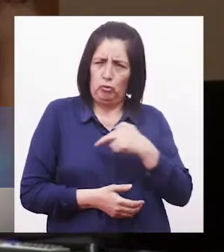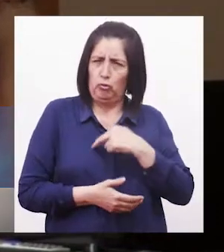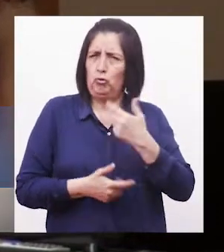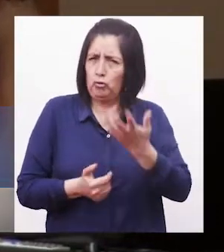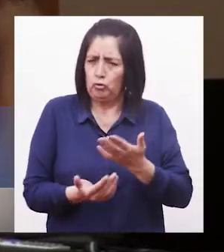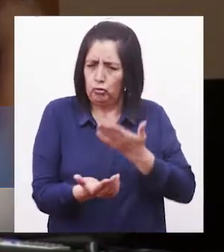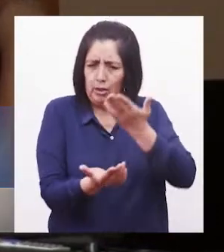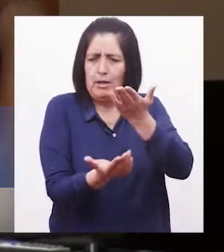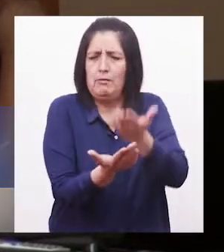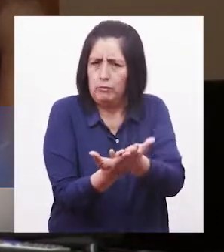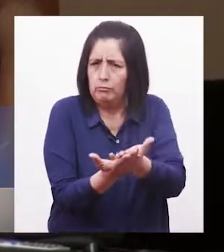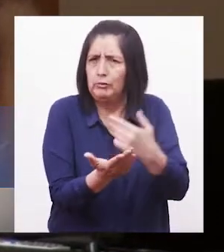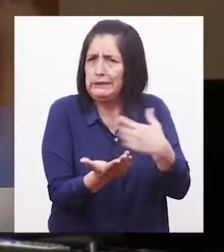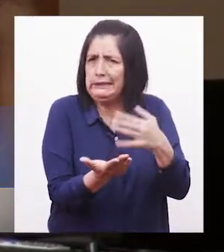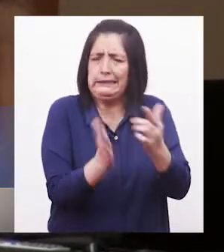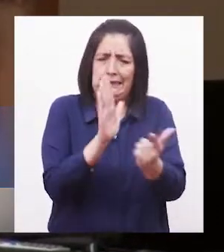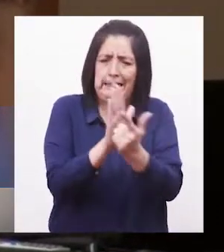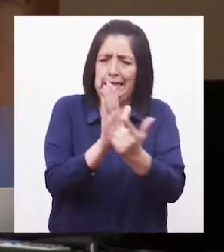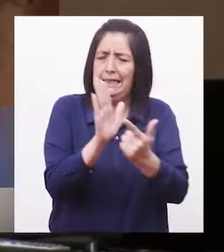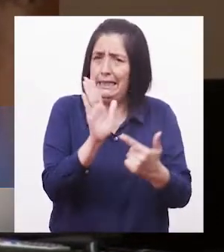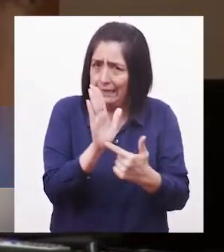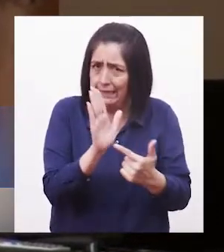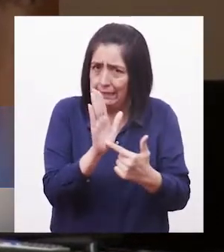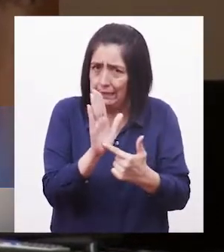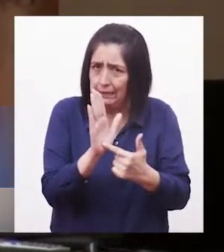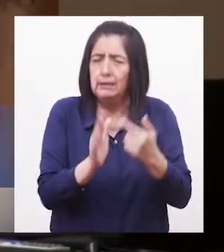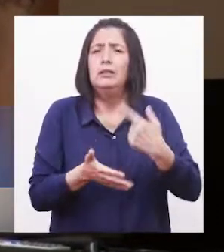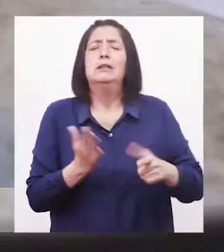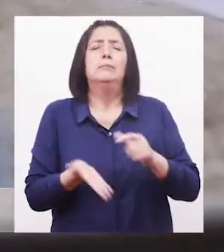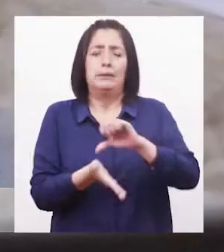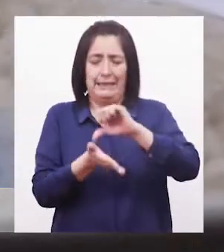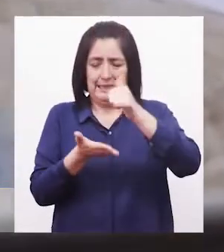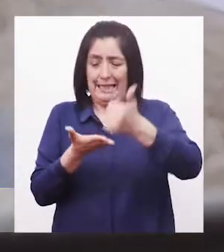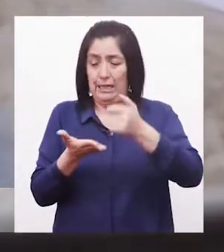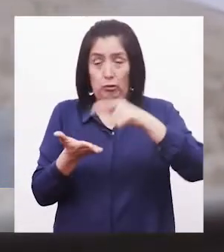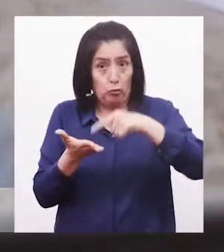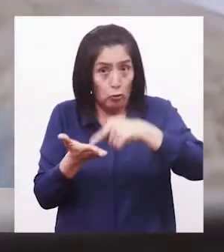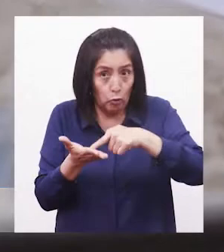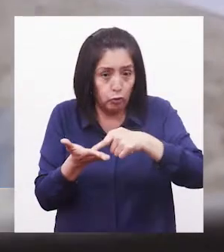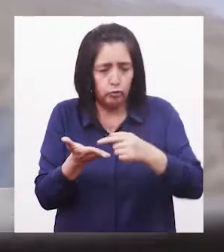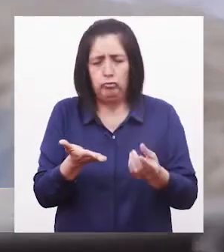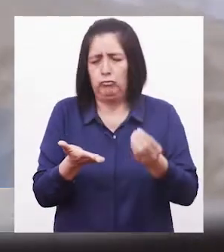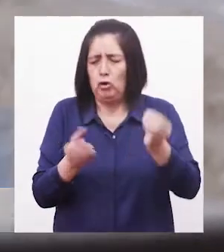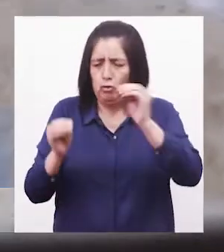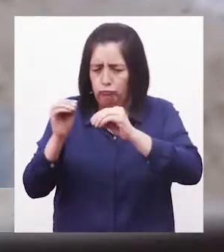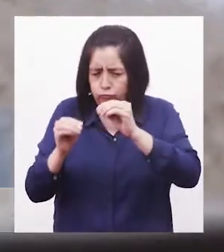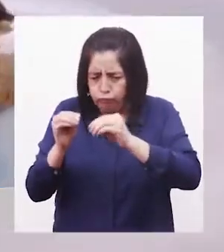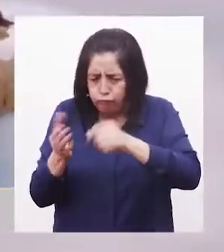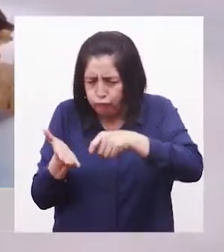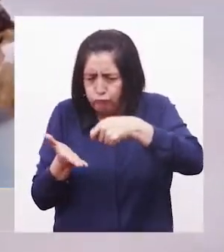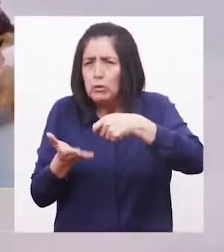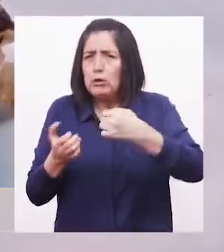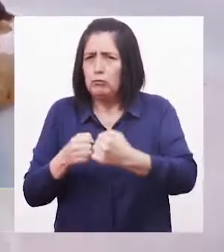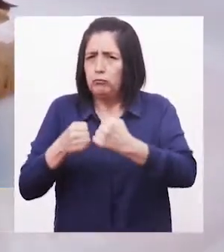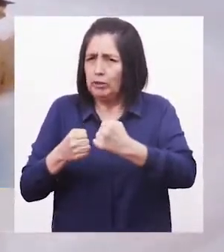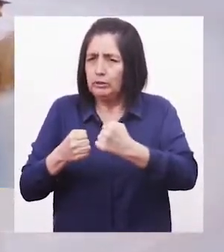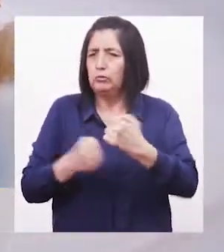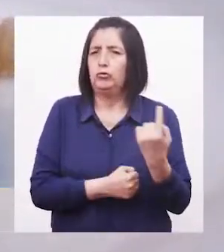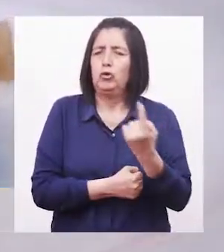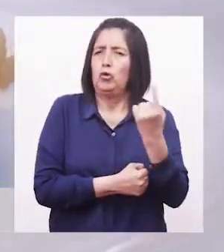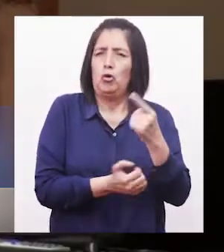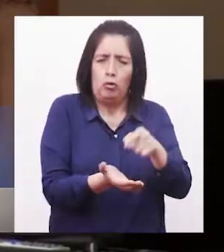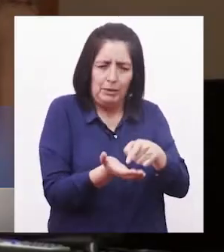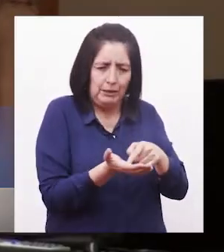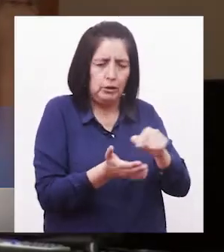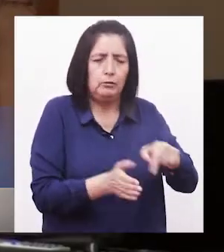propuesta de ley en la cual el arroz fortificado no solo sea obligatorio para